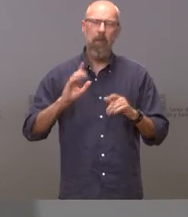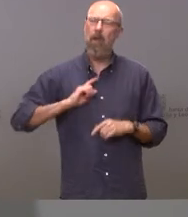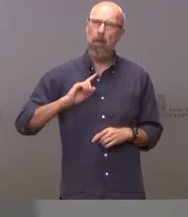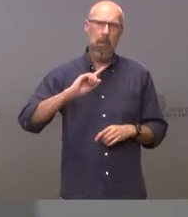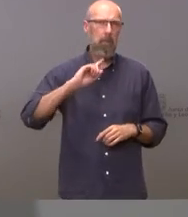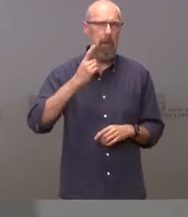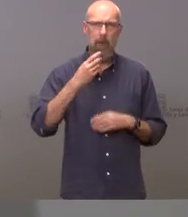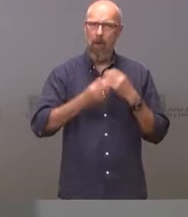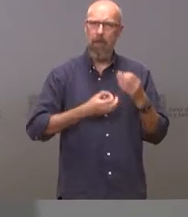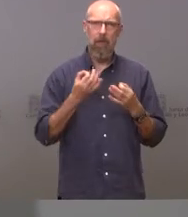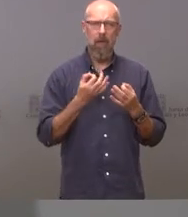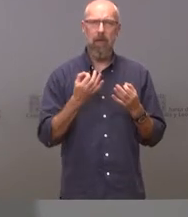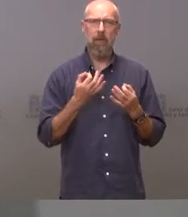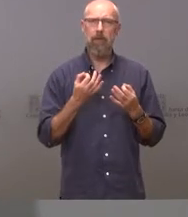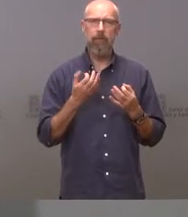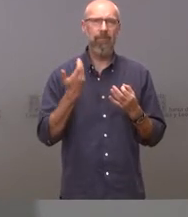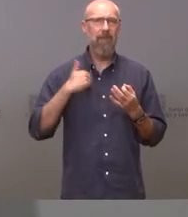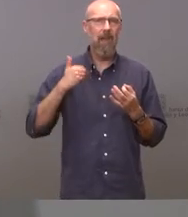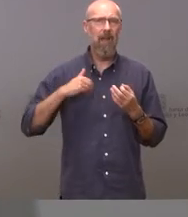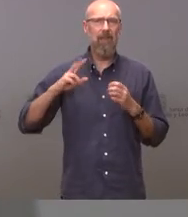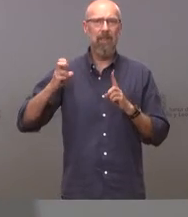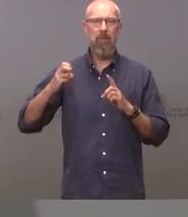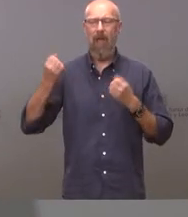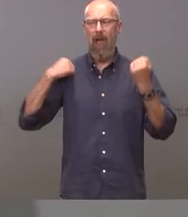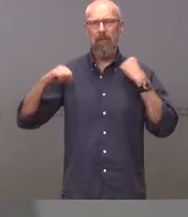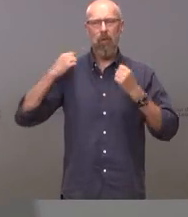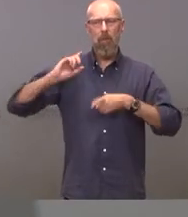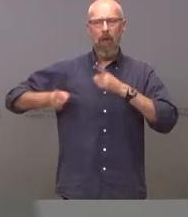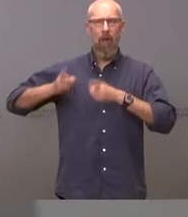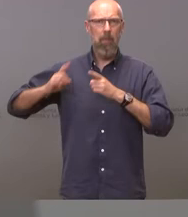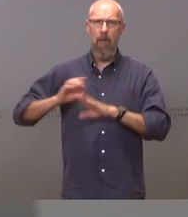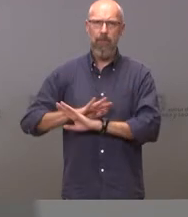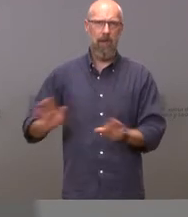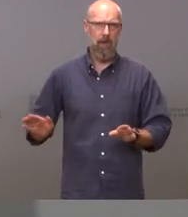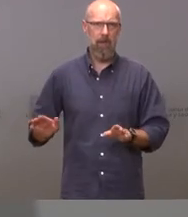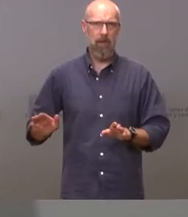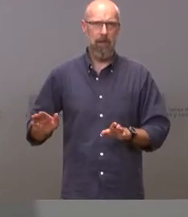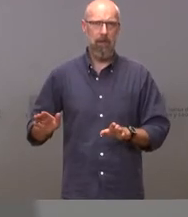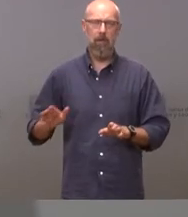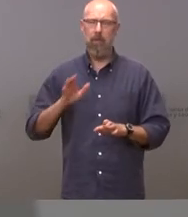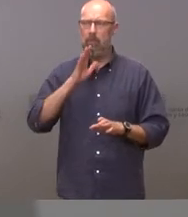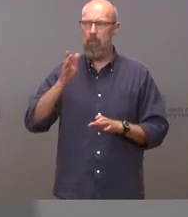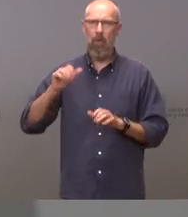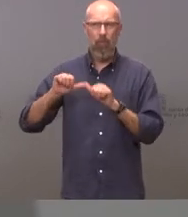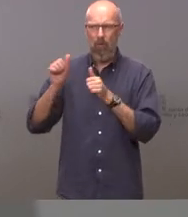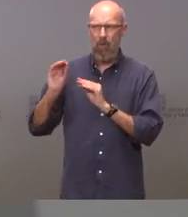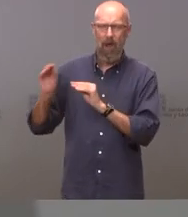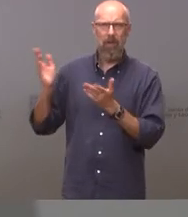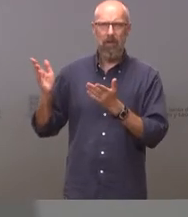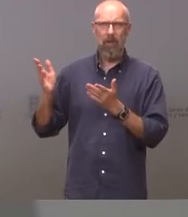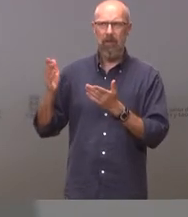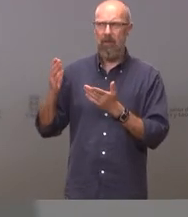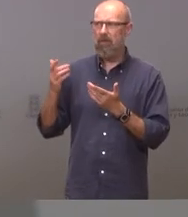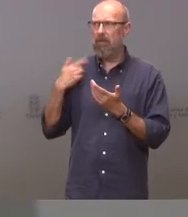primero que hay que hacer es abandonar una imposición que surgía del autoritarismo y que no tenía respaldo legal